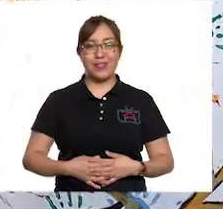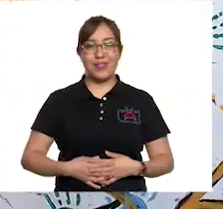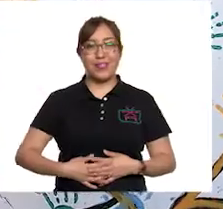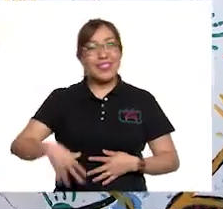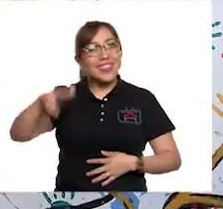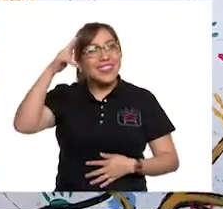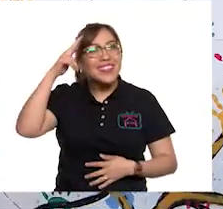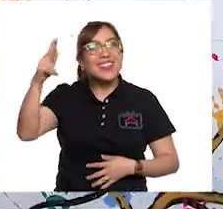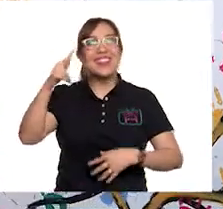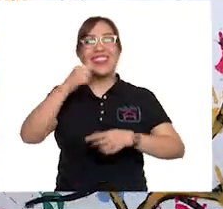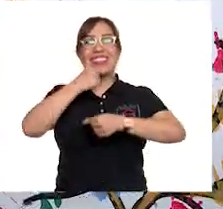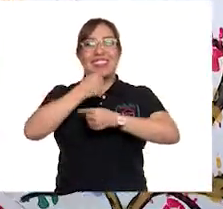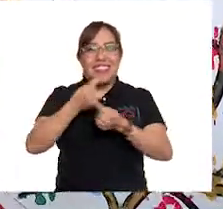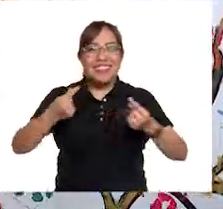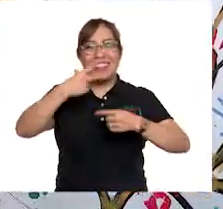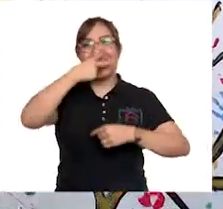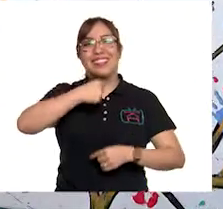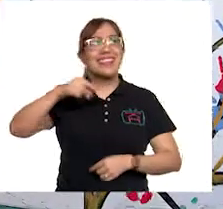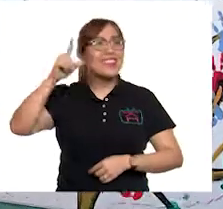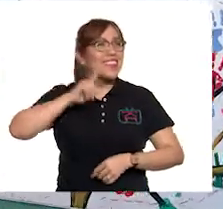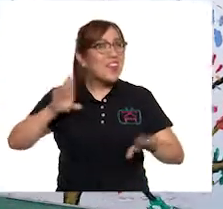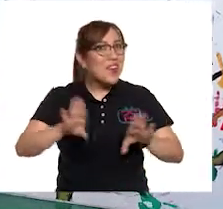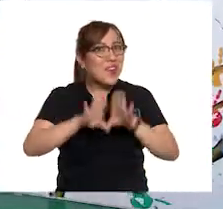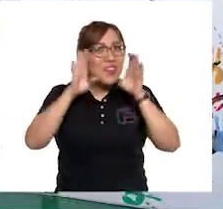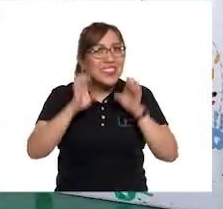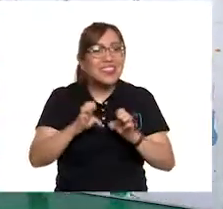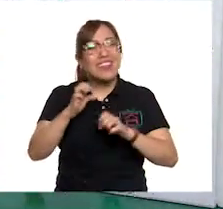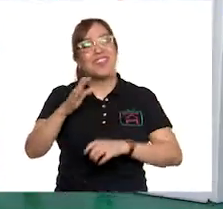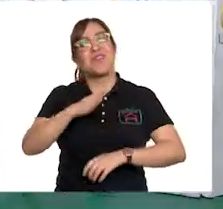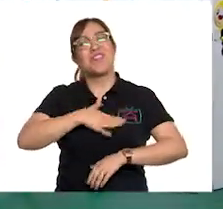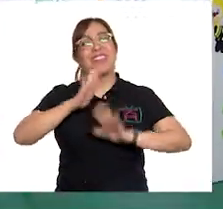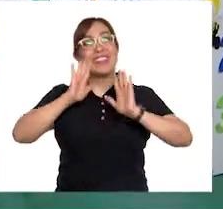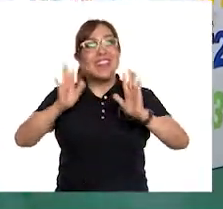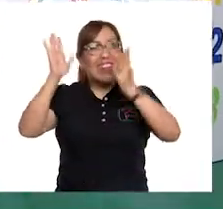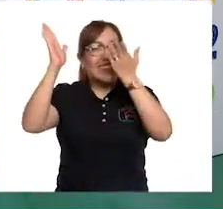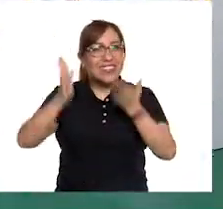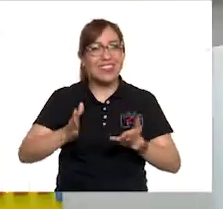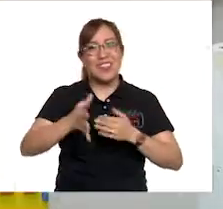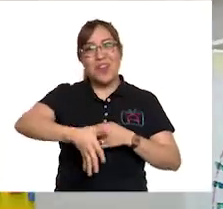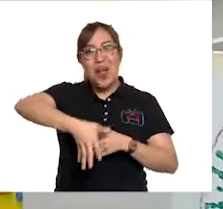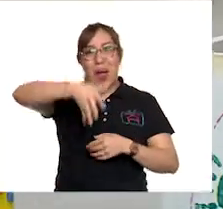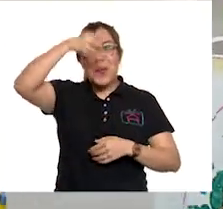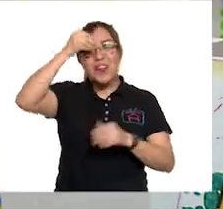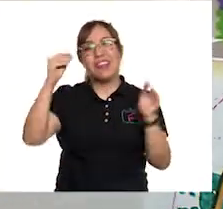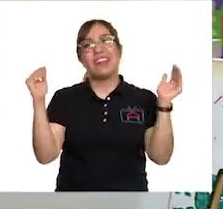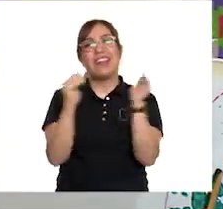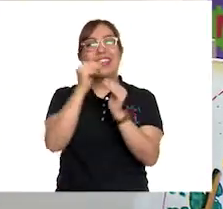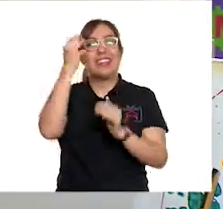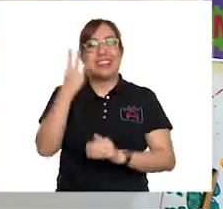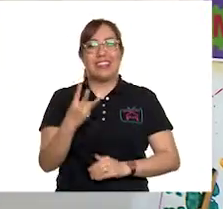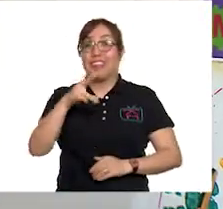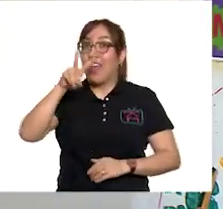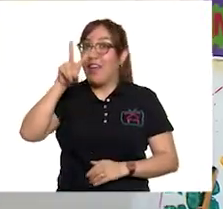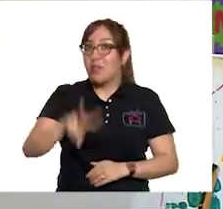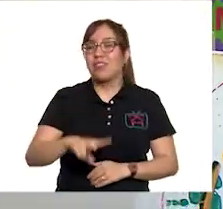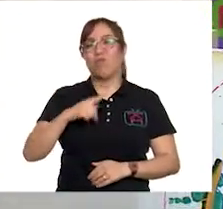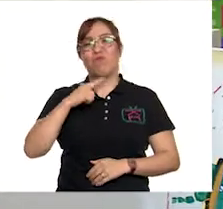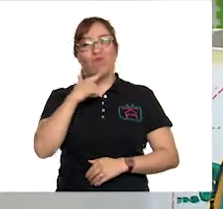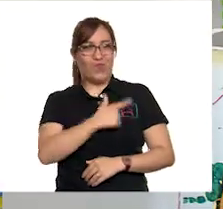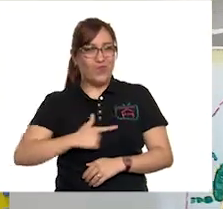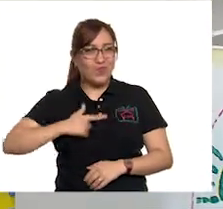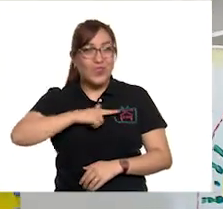¡Hola, niñas y niñas! ¿Cómo están? ¡Qué bueno que ya llegaron aquí a Aprende en Casa 3! Es un verdadero gusto estar